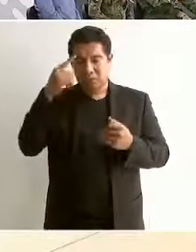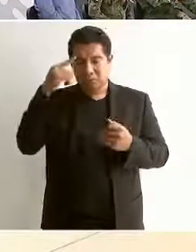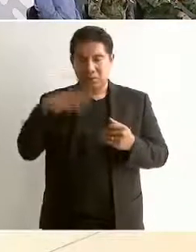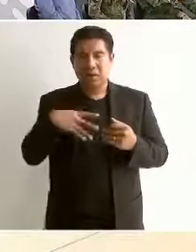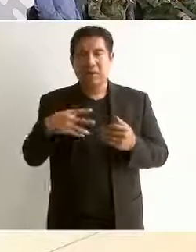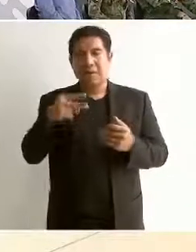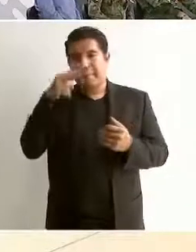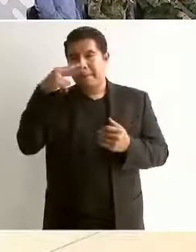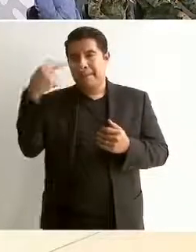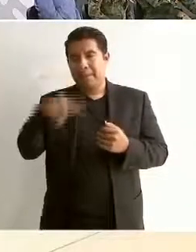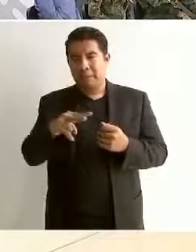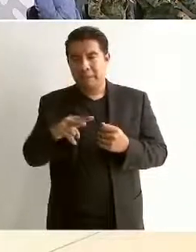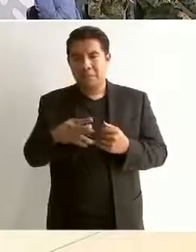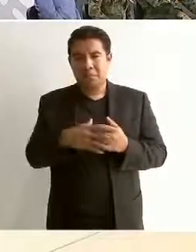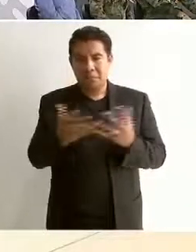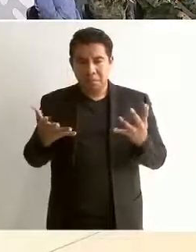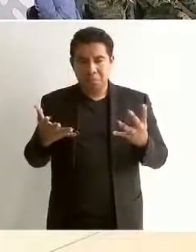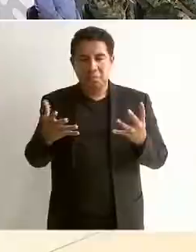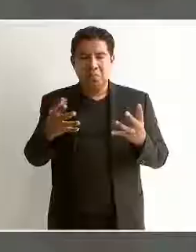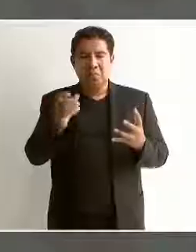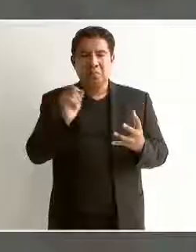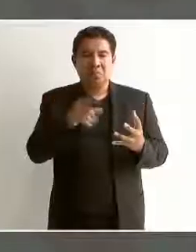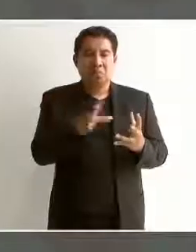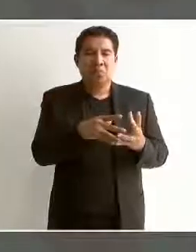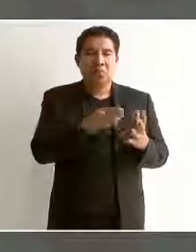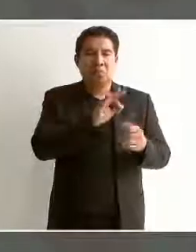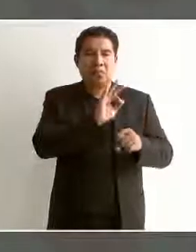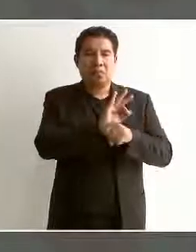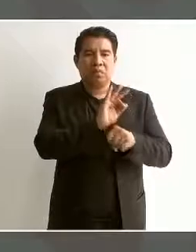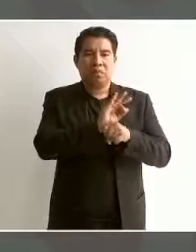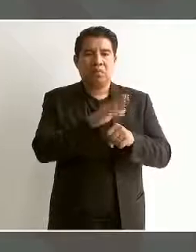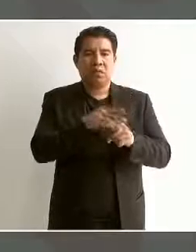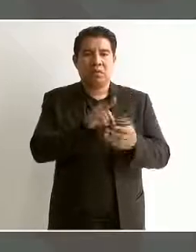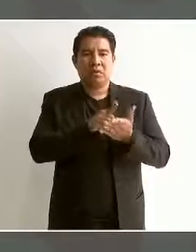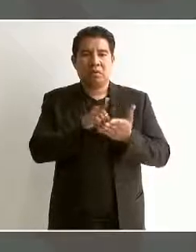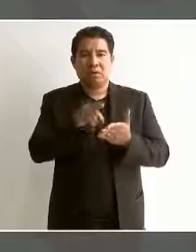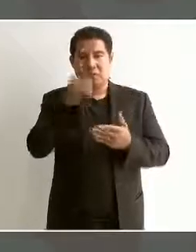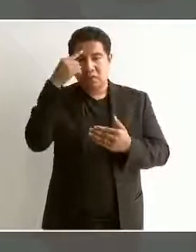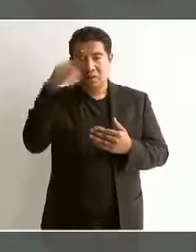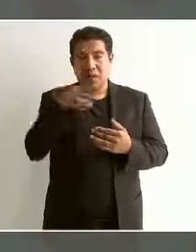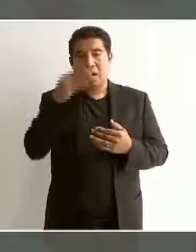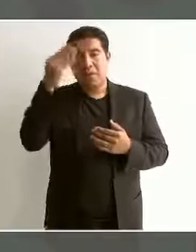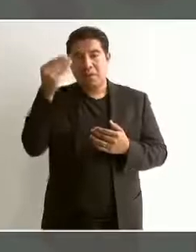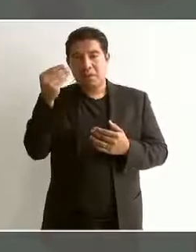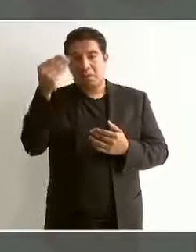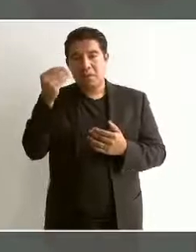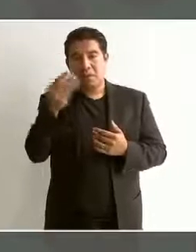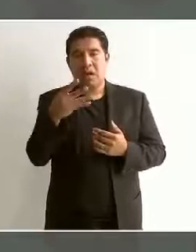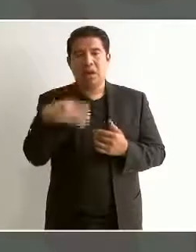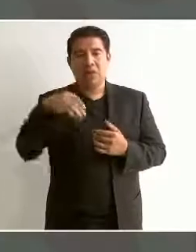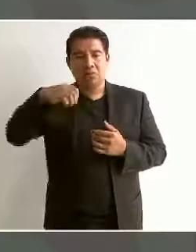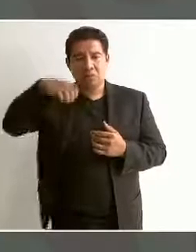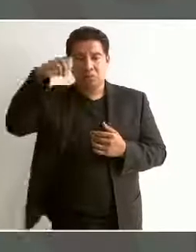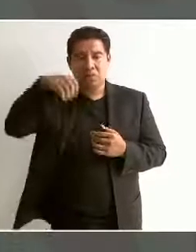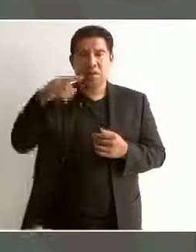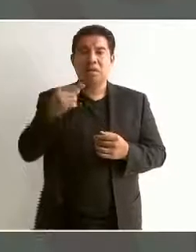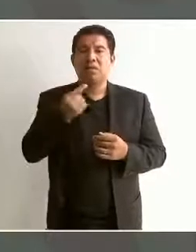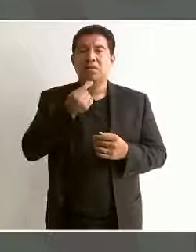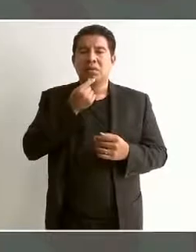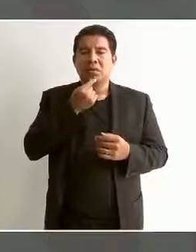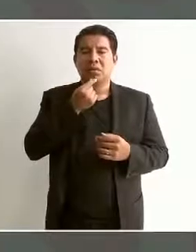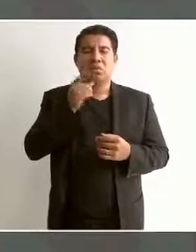obligatorio que fuese un derecho la pensión a adultos mayores la pensión a niñas a niños con discapacidad